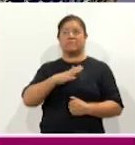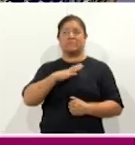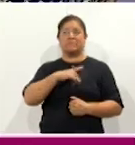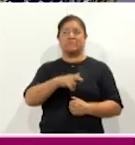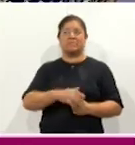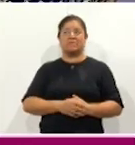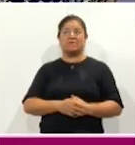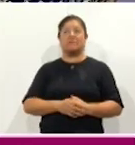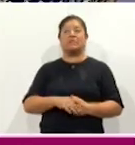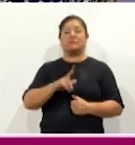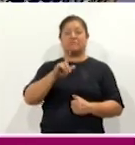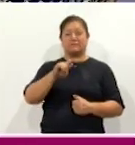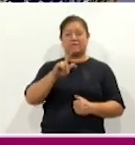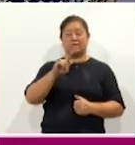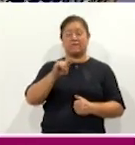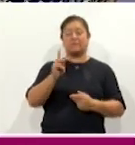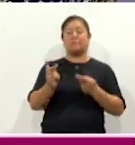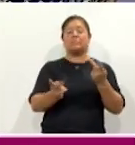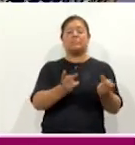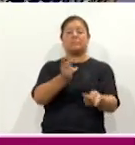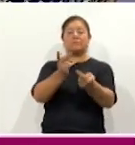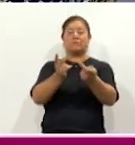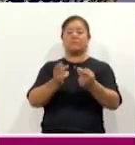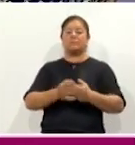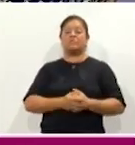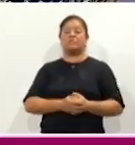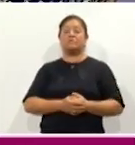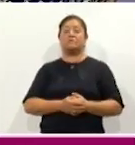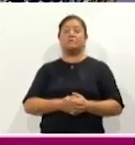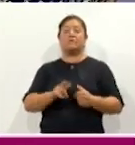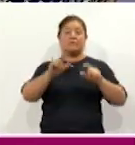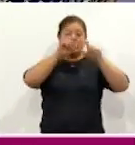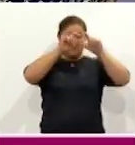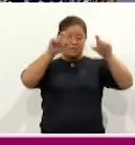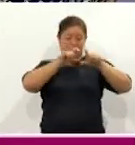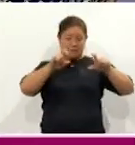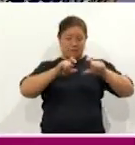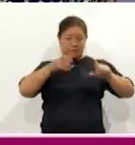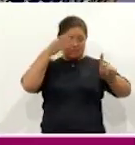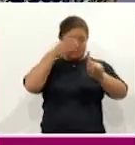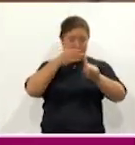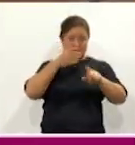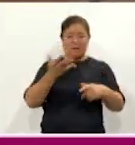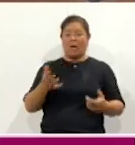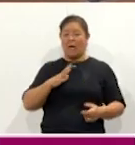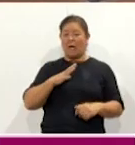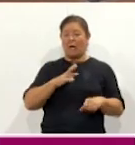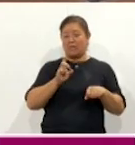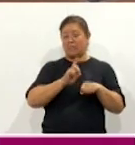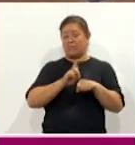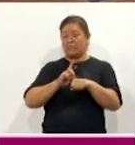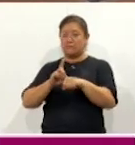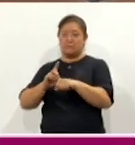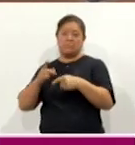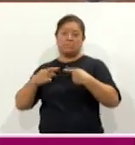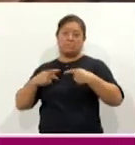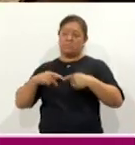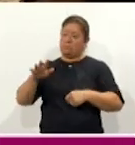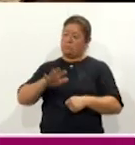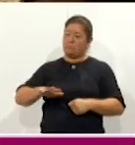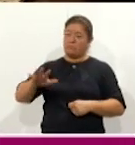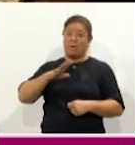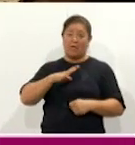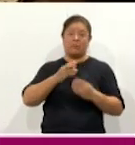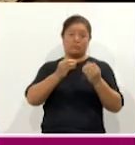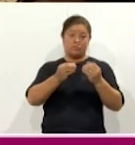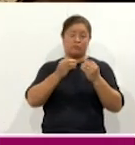promedio de 70 reactivos, que el contenido de estos reactivos están enfocados al día a día que viven las personas, porque tenemos a